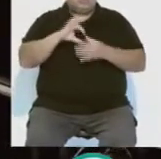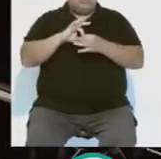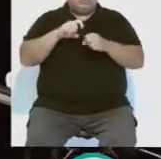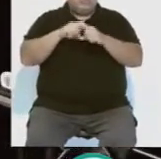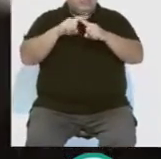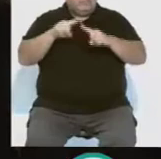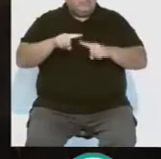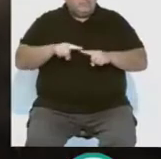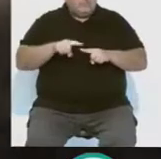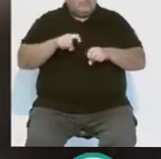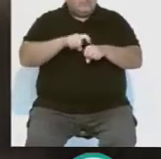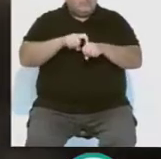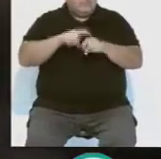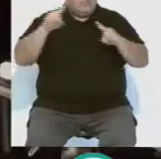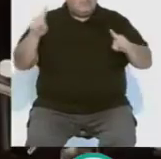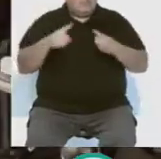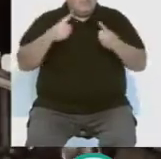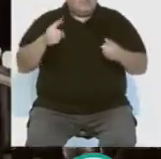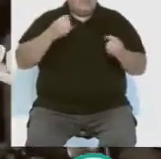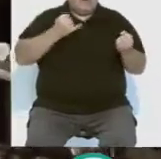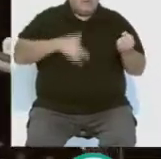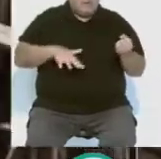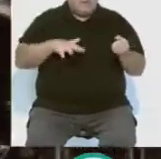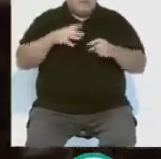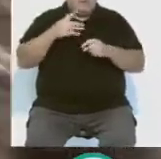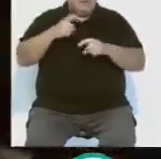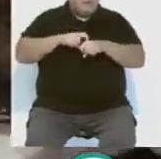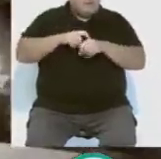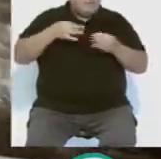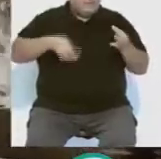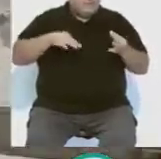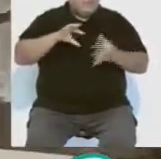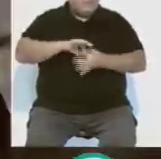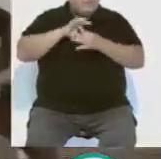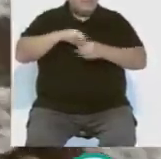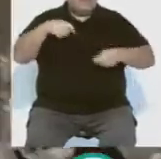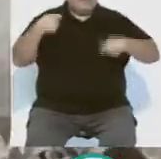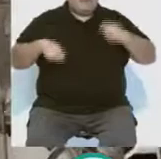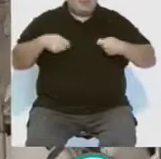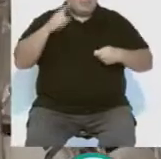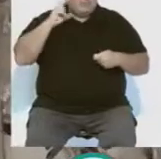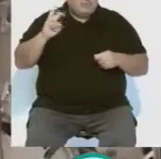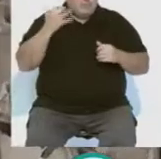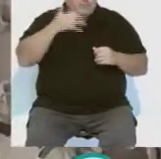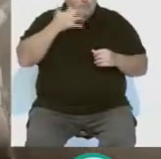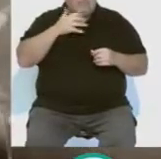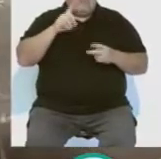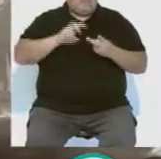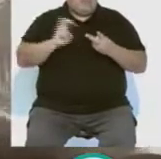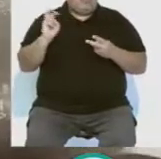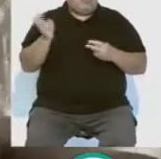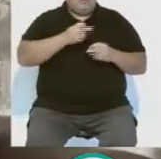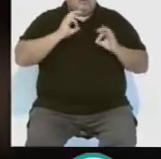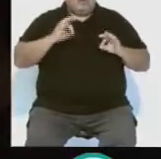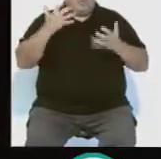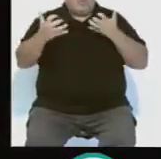variedad, utilizando en sus conciertos diversas guitarras con diferentes afinaciones, tambores personalizados y una amplia serie de